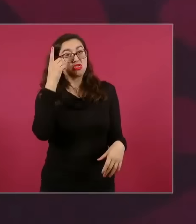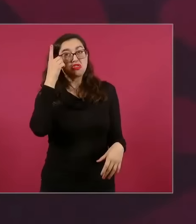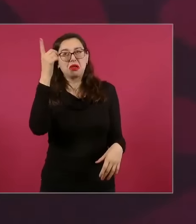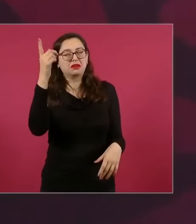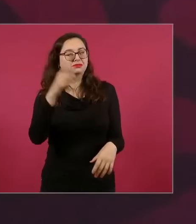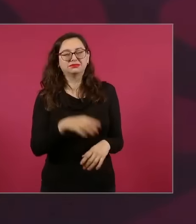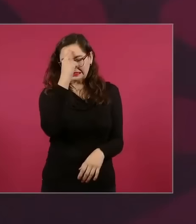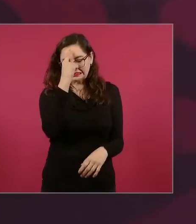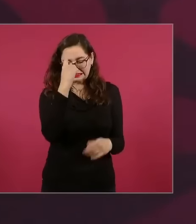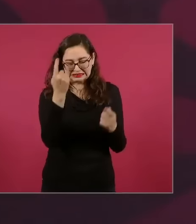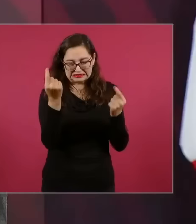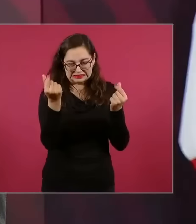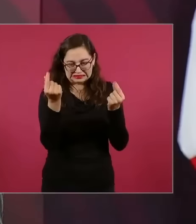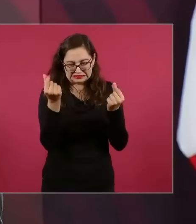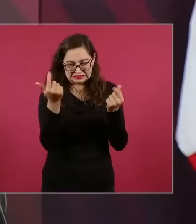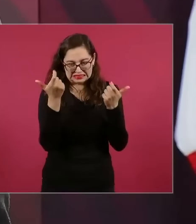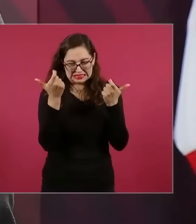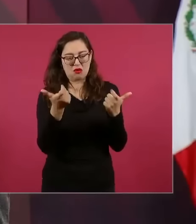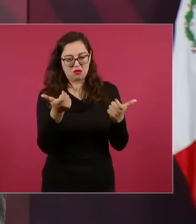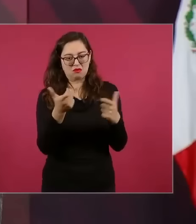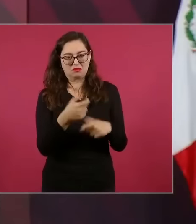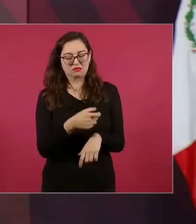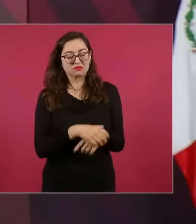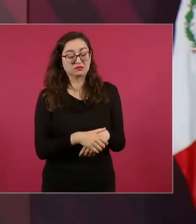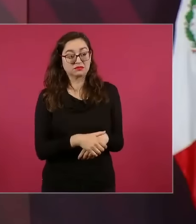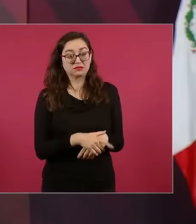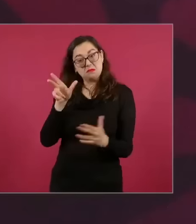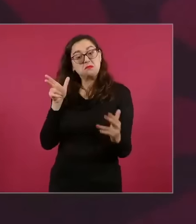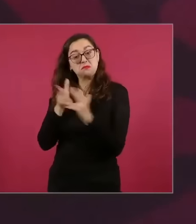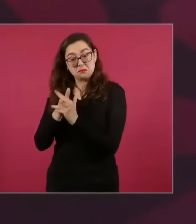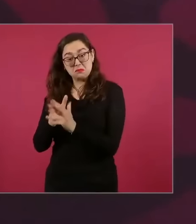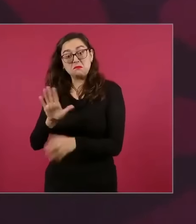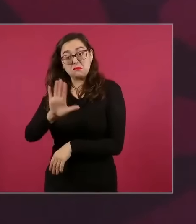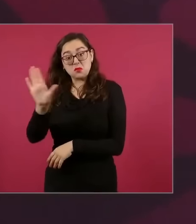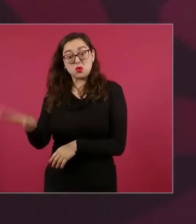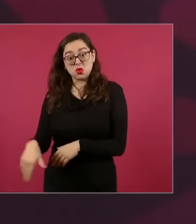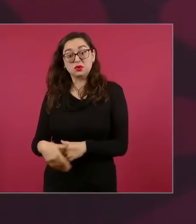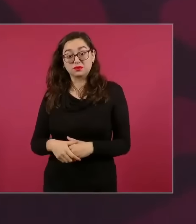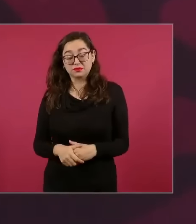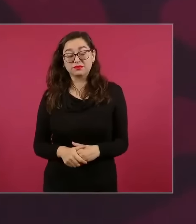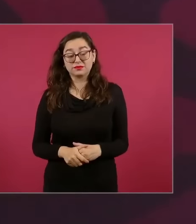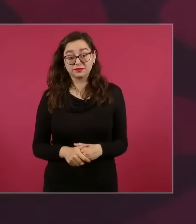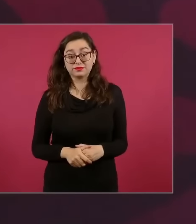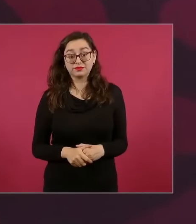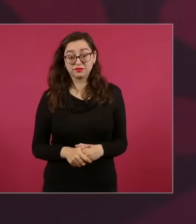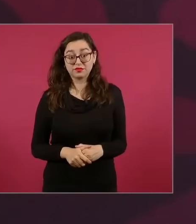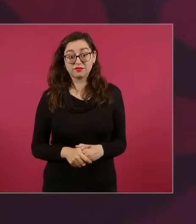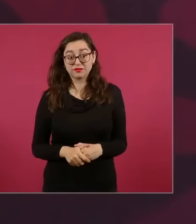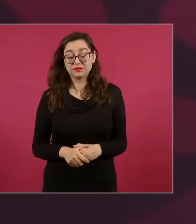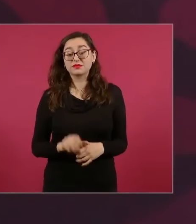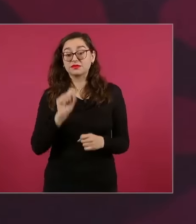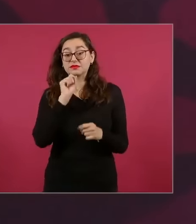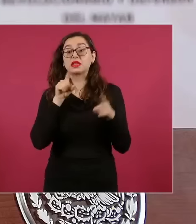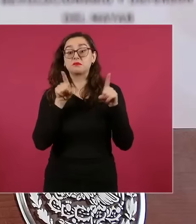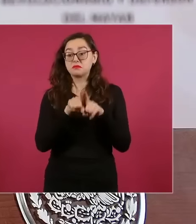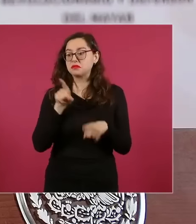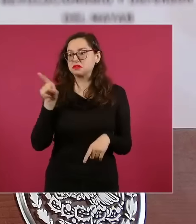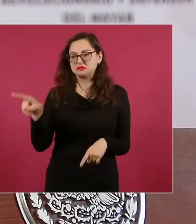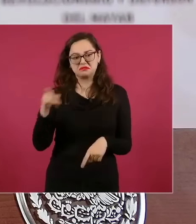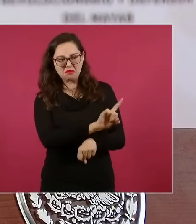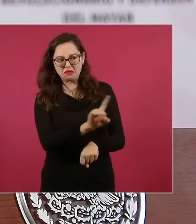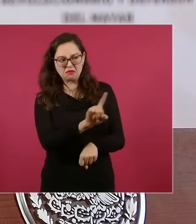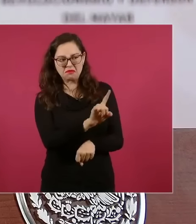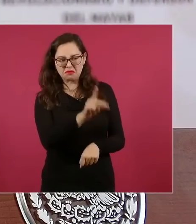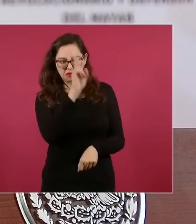eso decía Miguel Hidalgo le costó la vida además porque se atrevió a proclamar la abolición de la